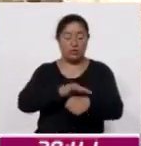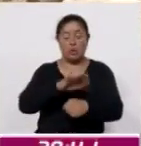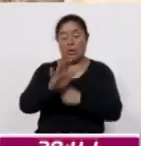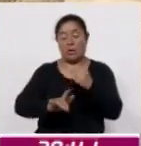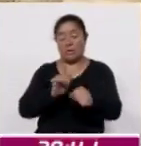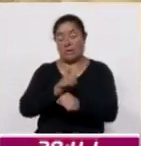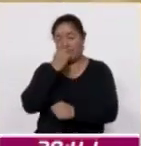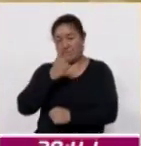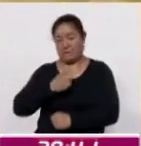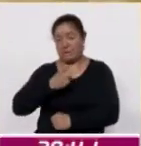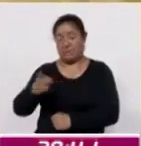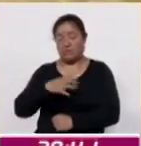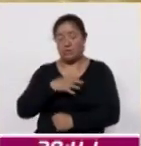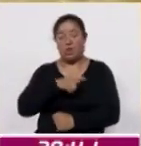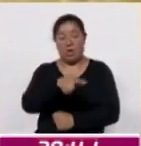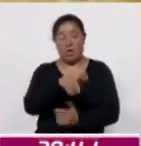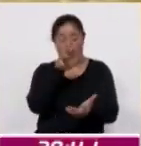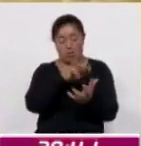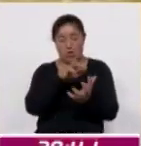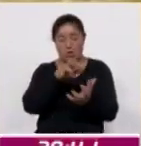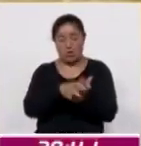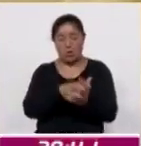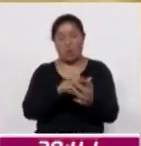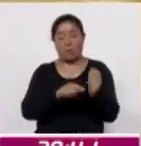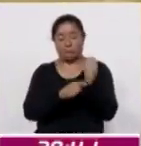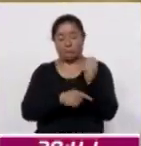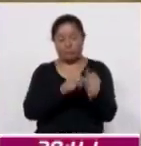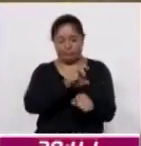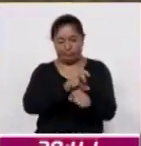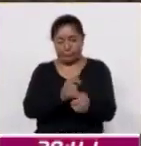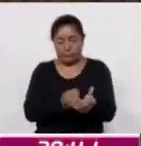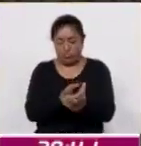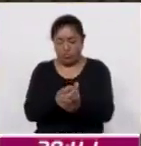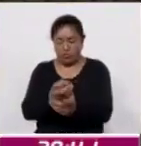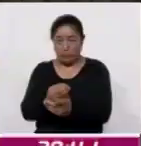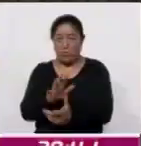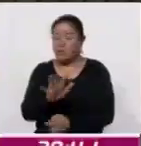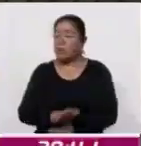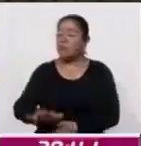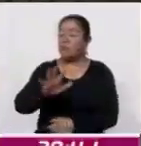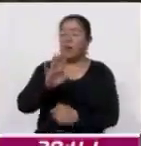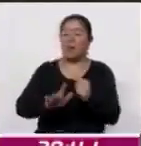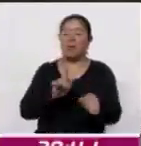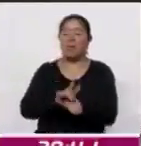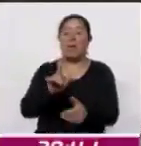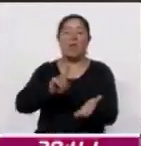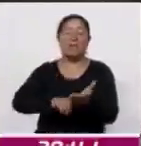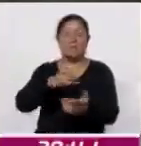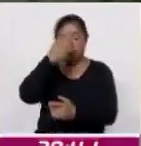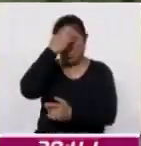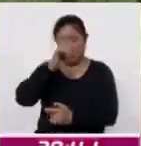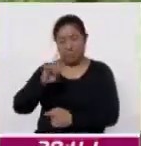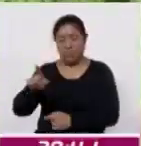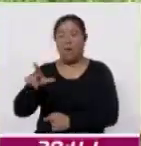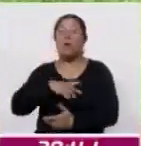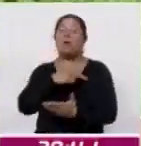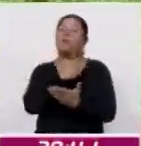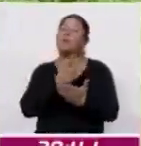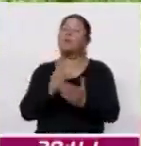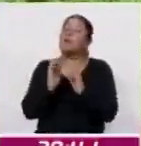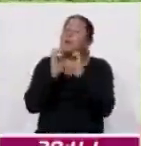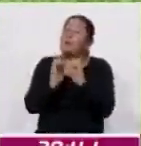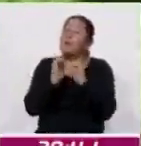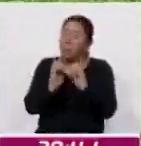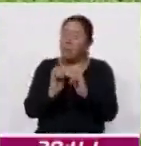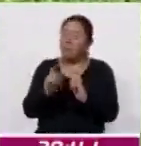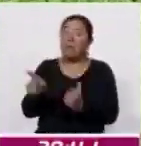destacó que tanto la reproducción de estos cocodrilos, como la de todas las especies que habitan en el zoológico, están sujetas a un programa de conservación